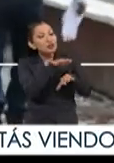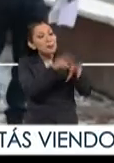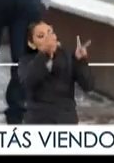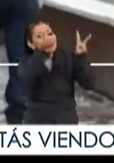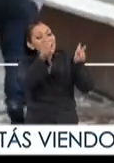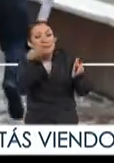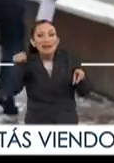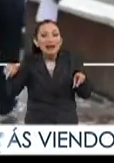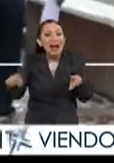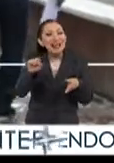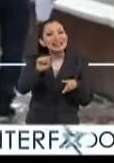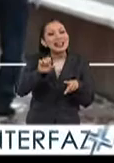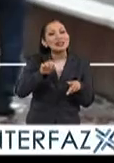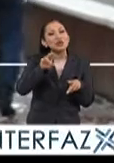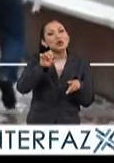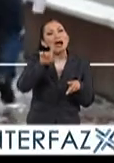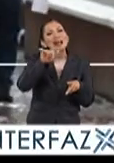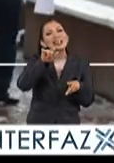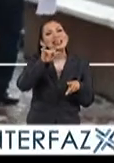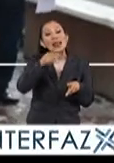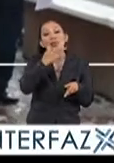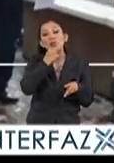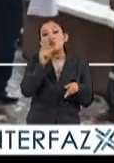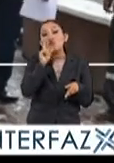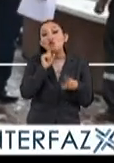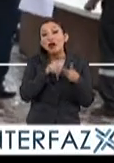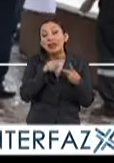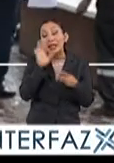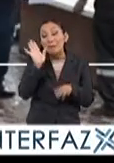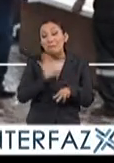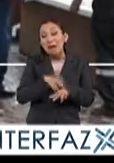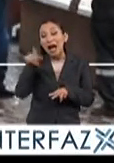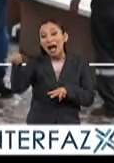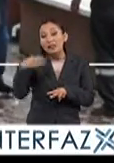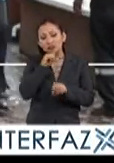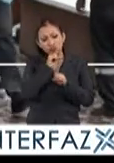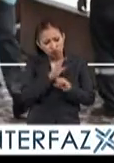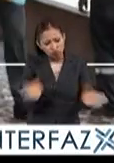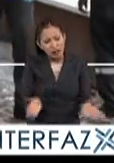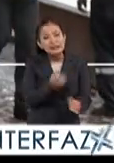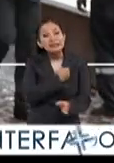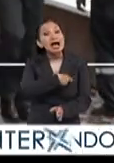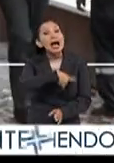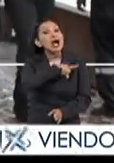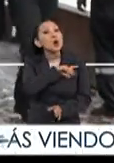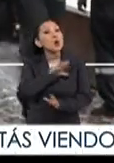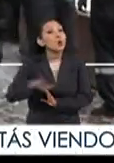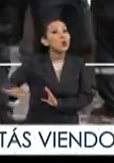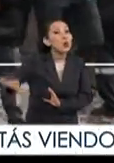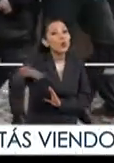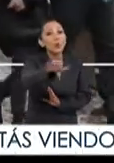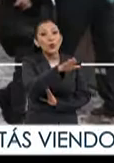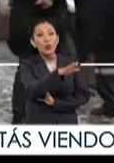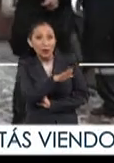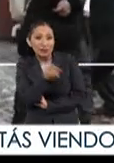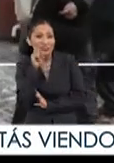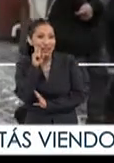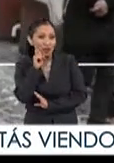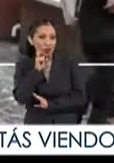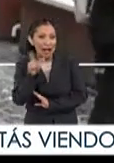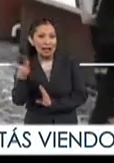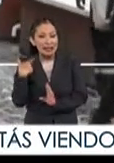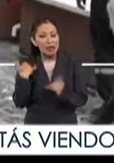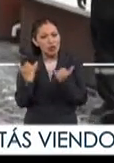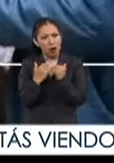estos temas de sexualidad género y sobre todo de la promoción de la salud sexual y de